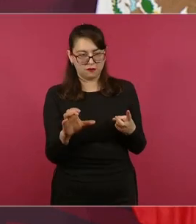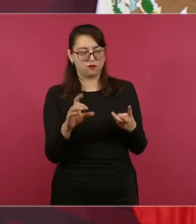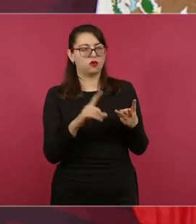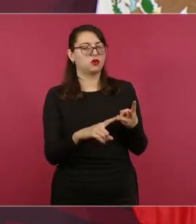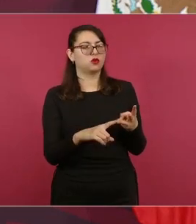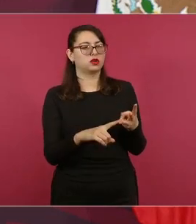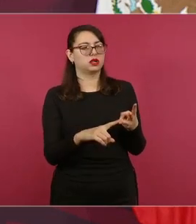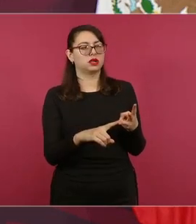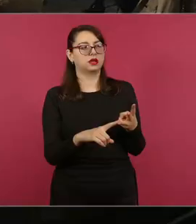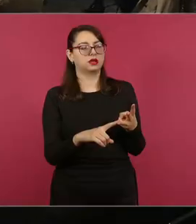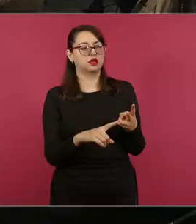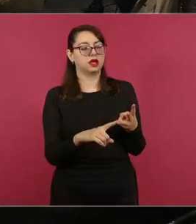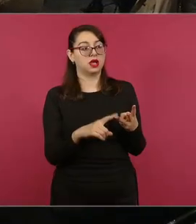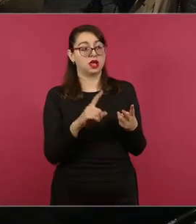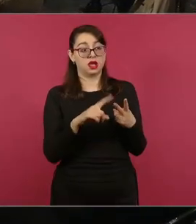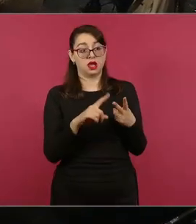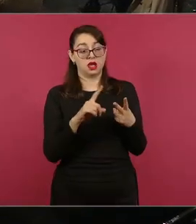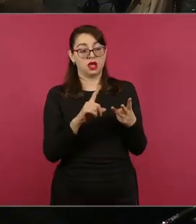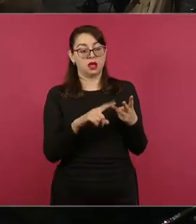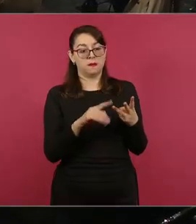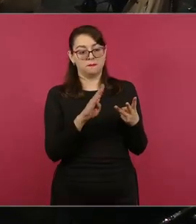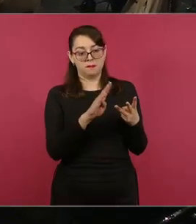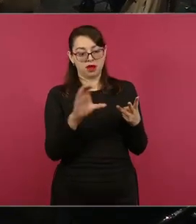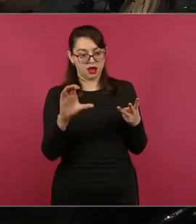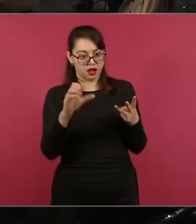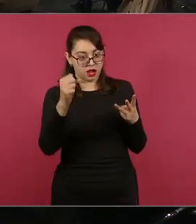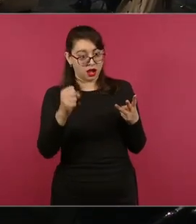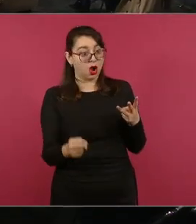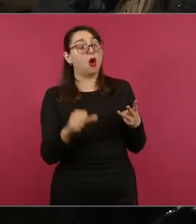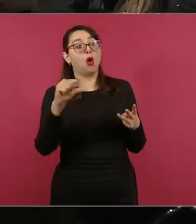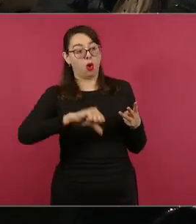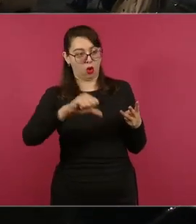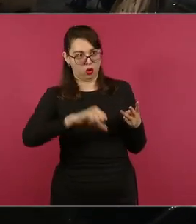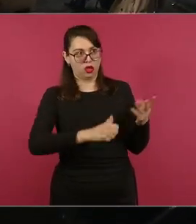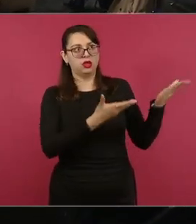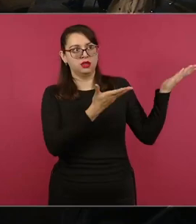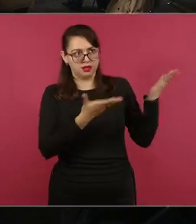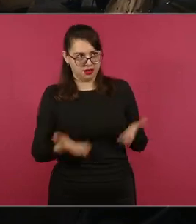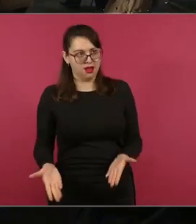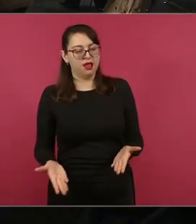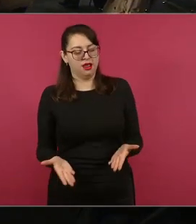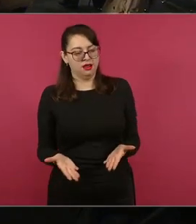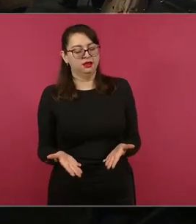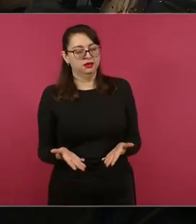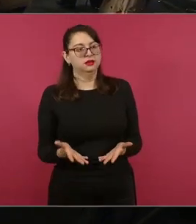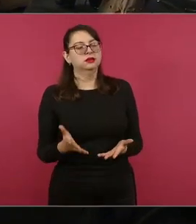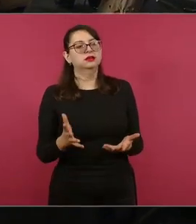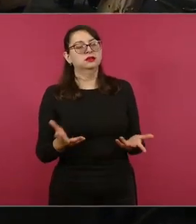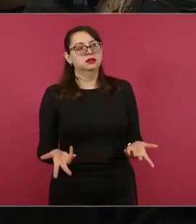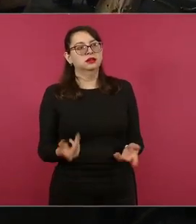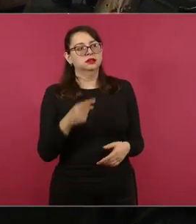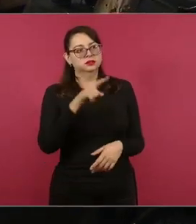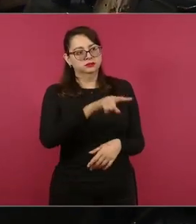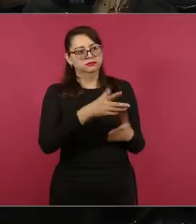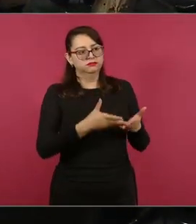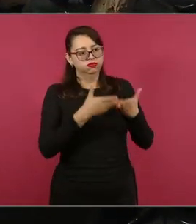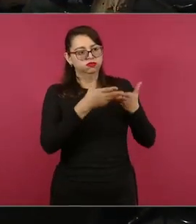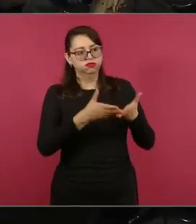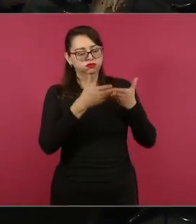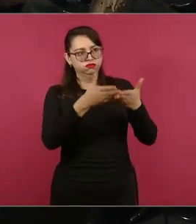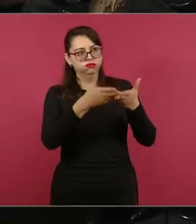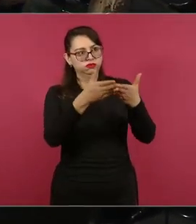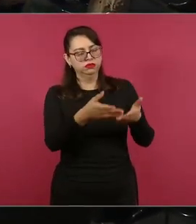los compañeros de Baja California Sur vienen en camino porque ellos tuvieron que tomar barco para llegar,